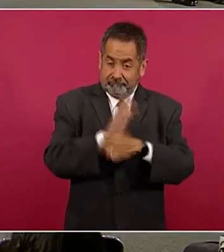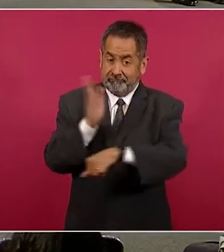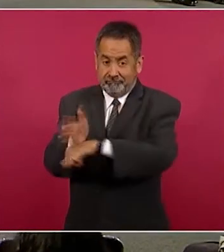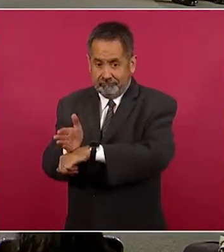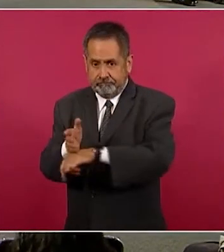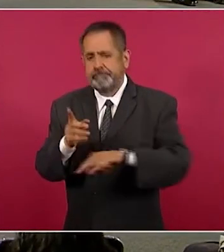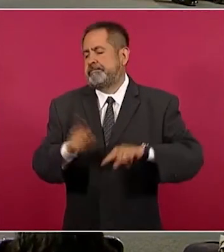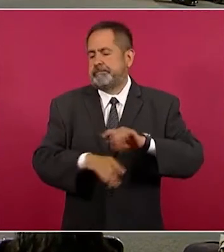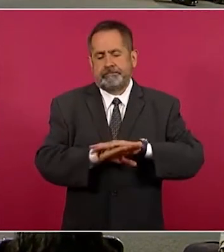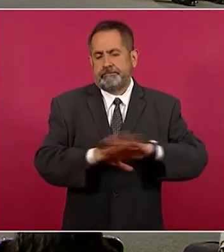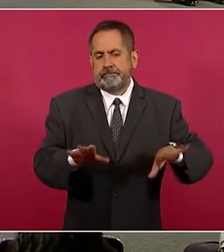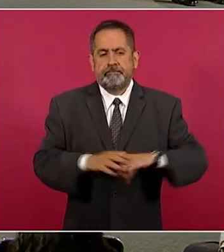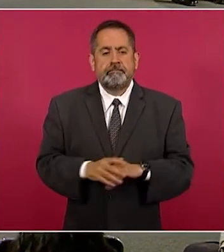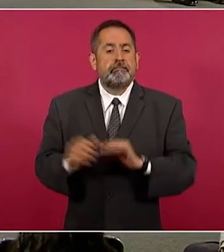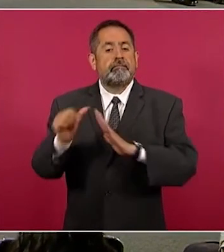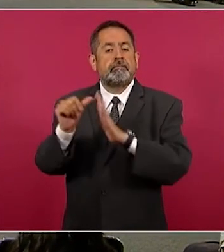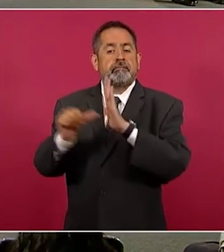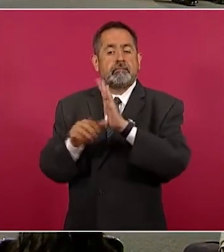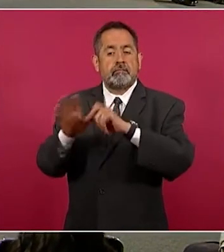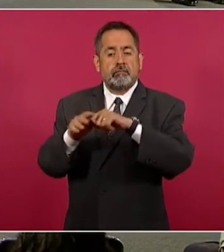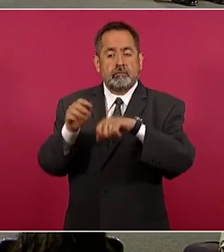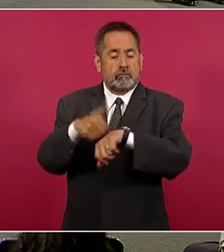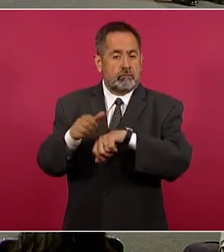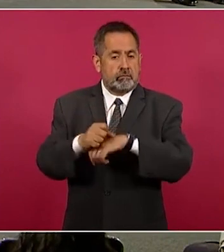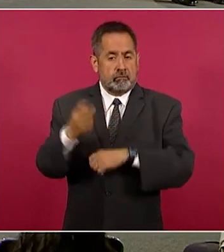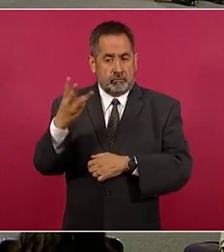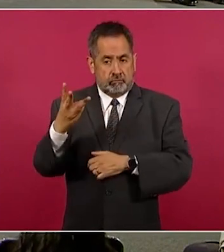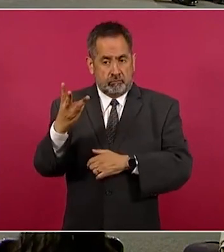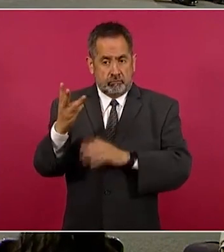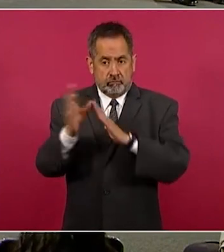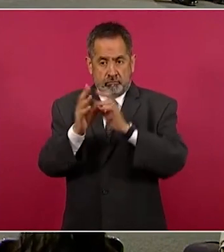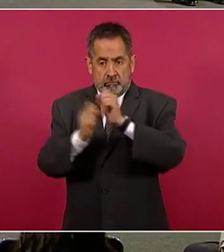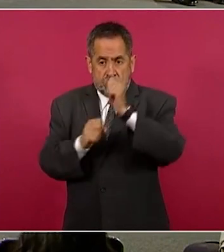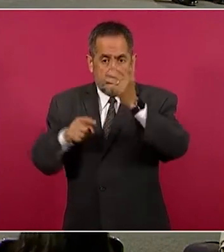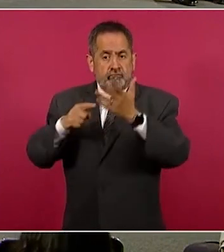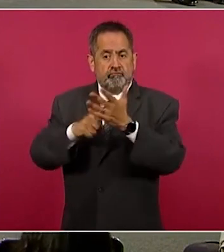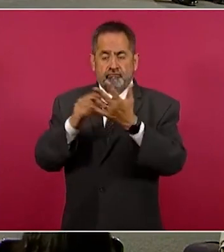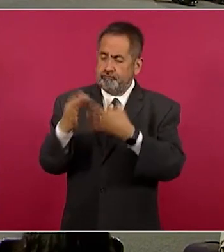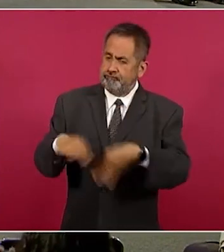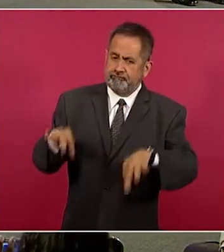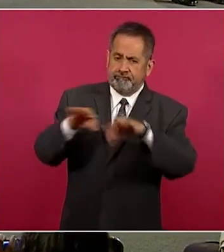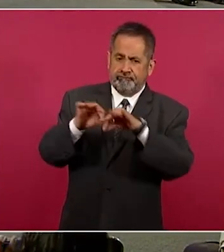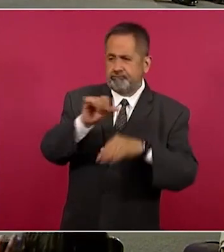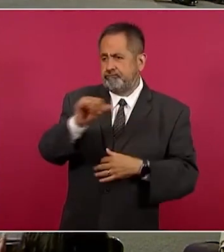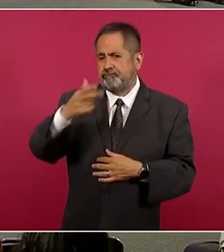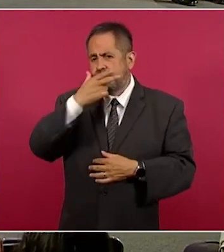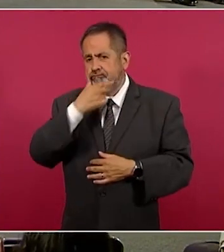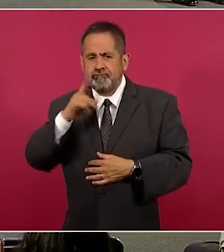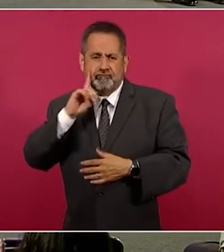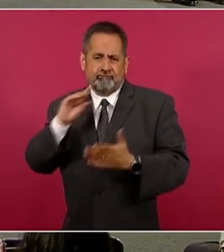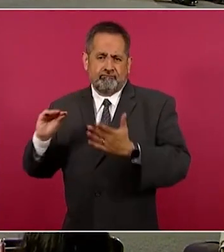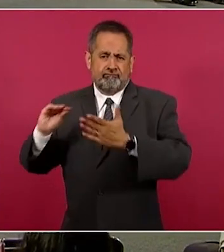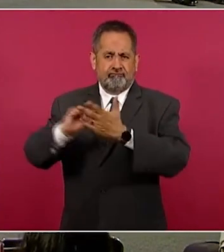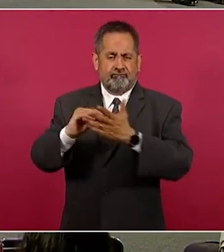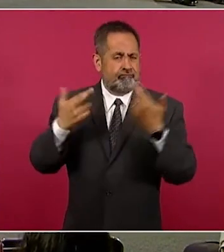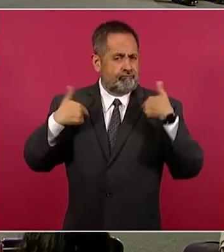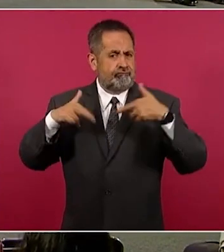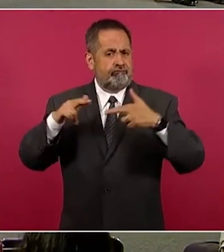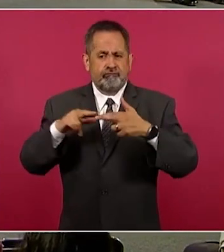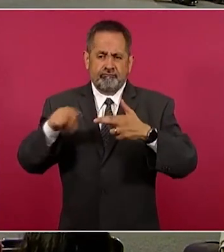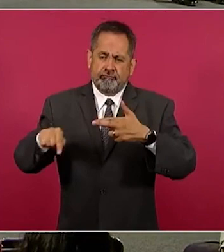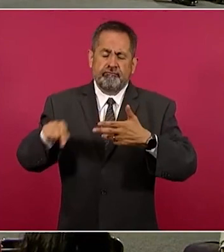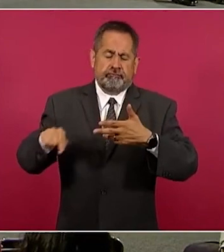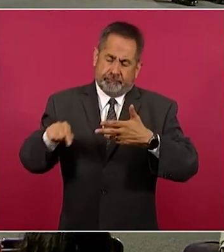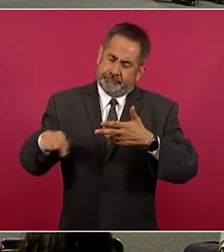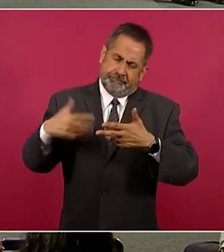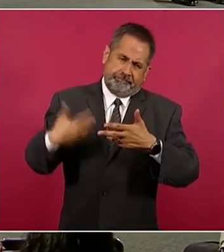Obrador. Número uno, nos hablan de que se crea un sistema para la carrera de maestras y maestros, para la